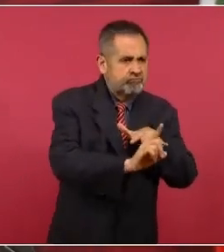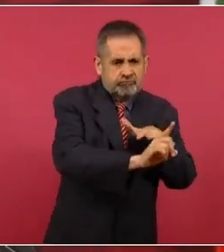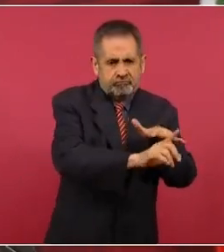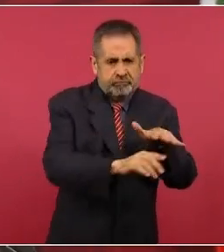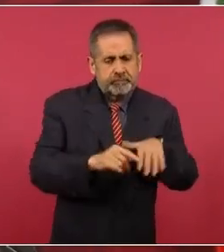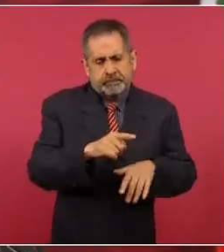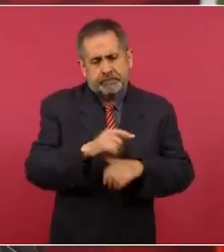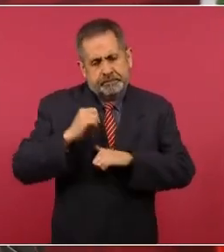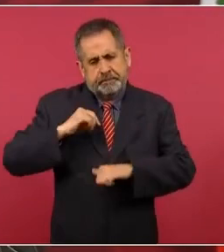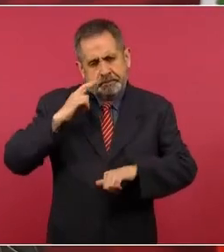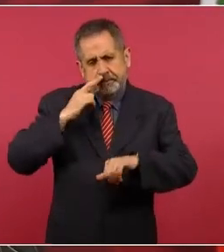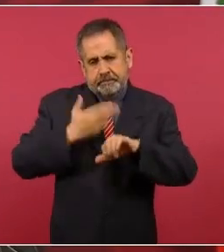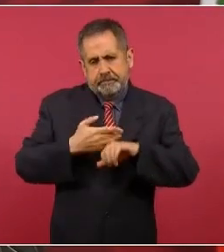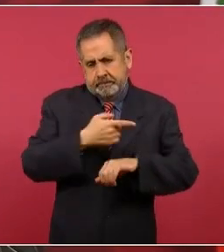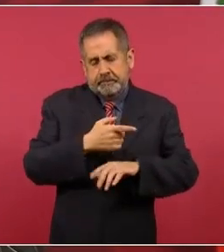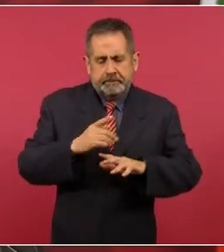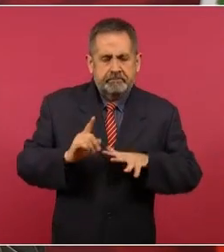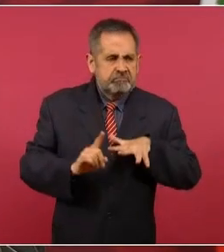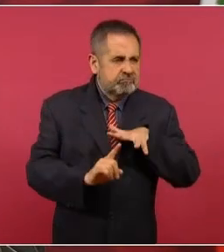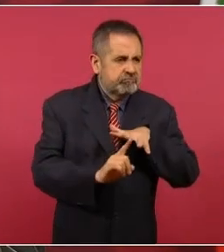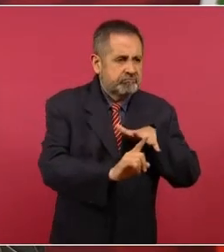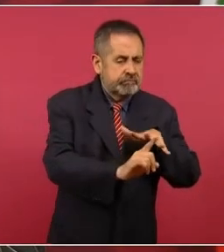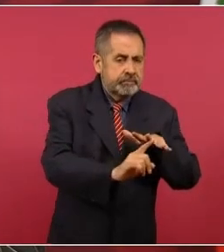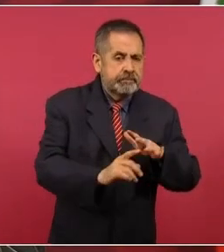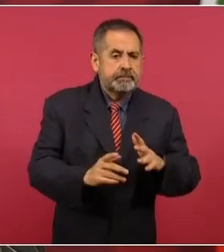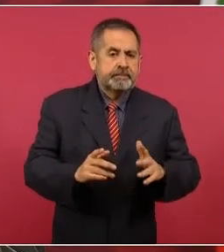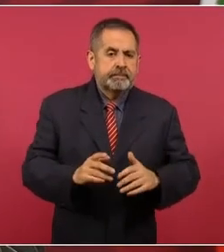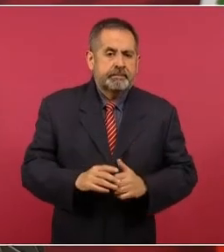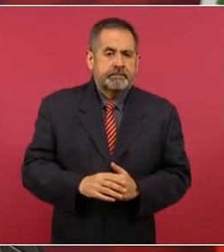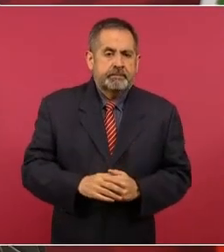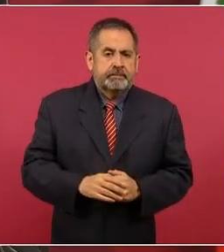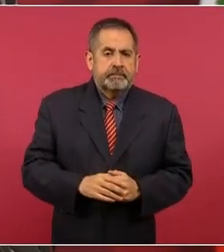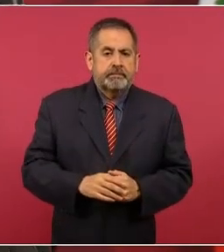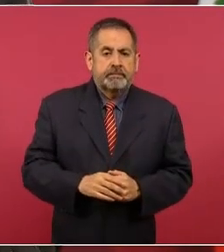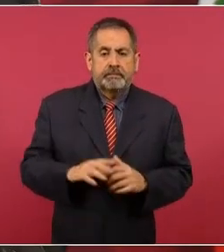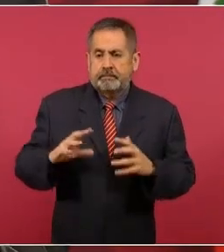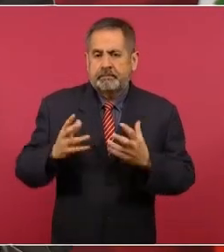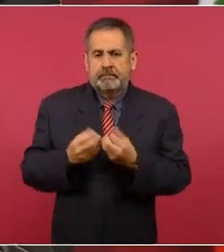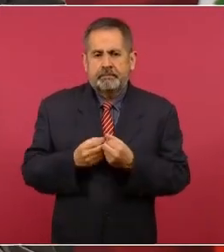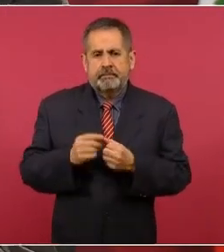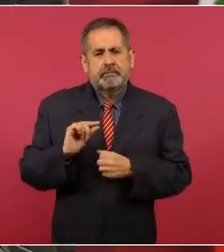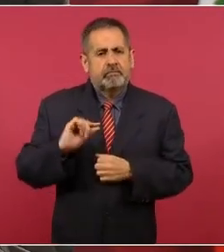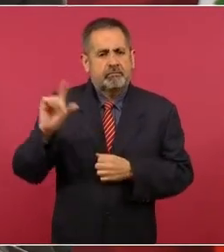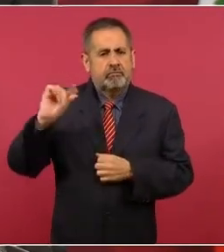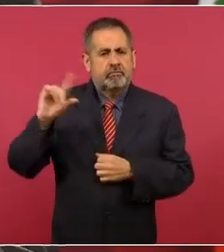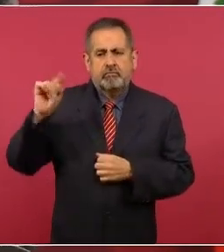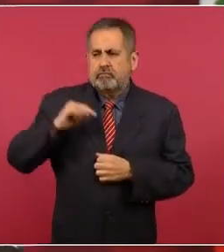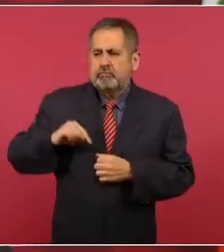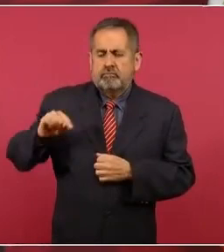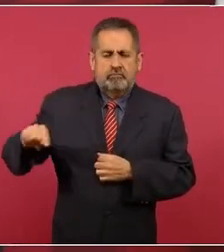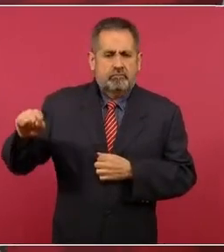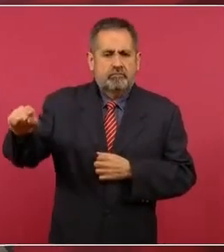participaron otras autoridades